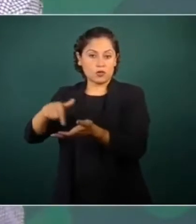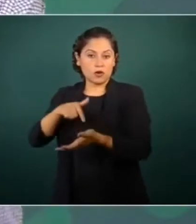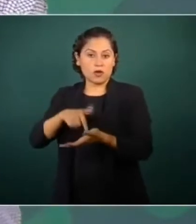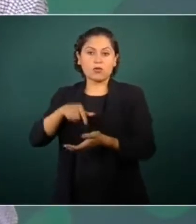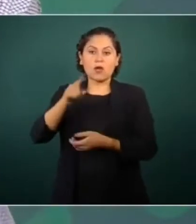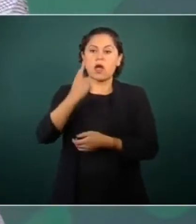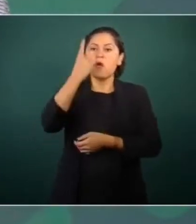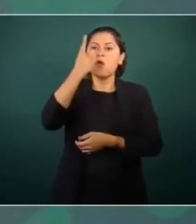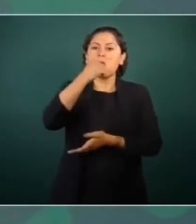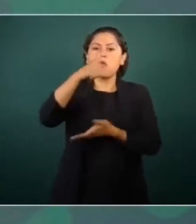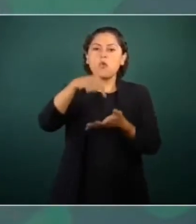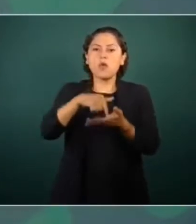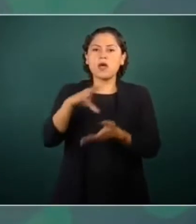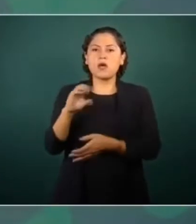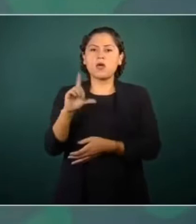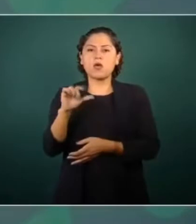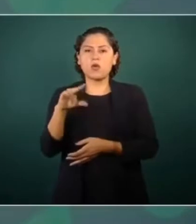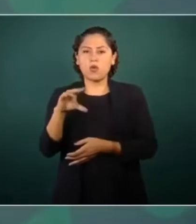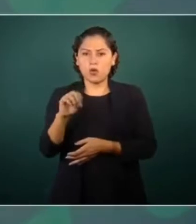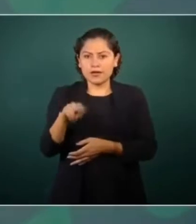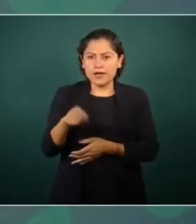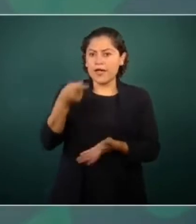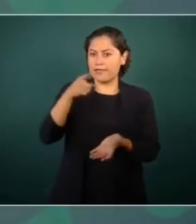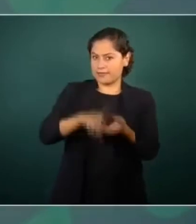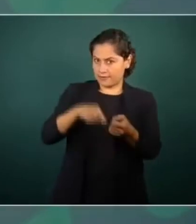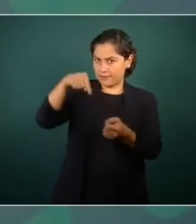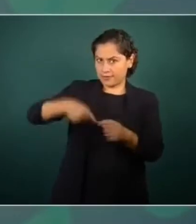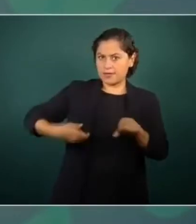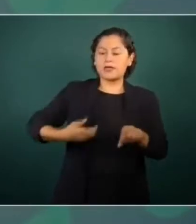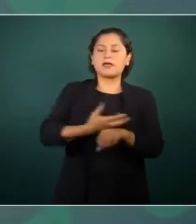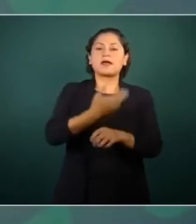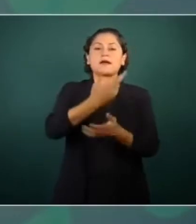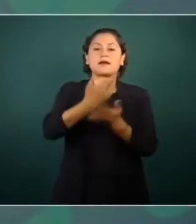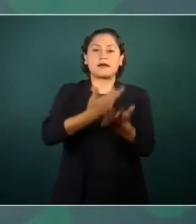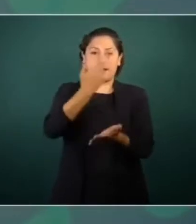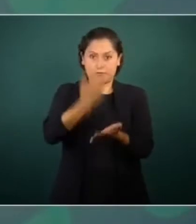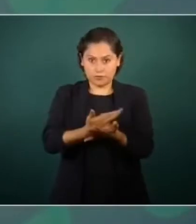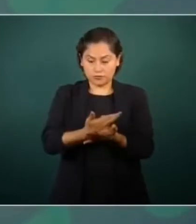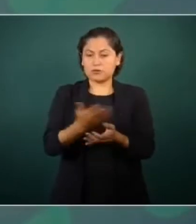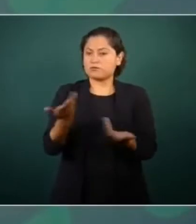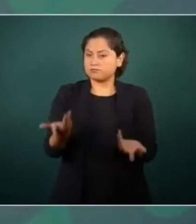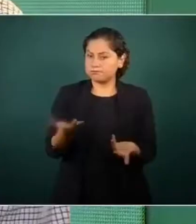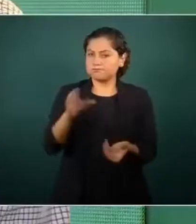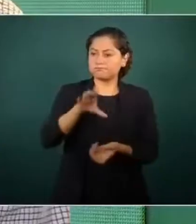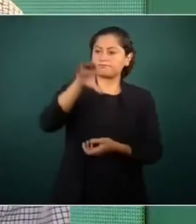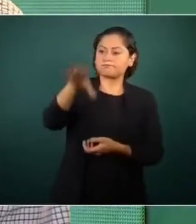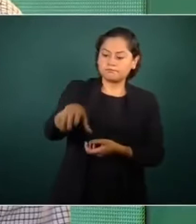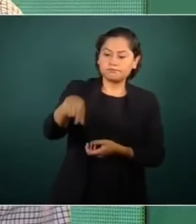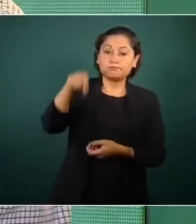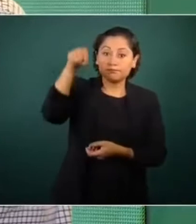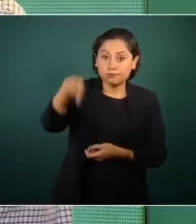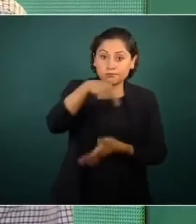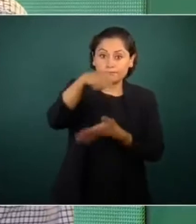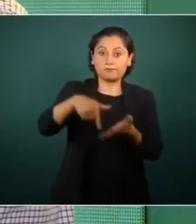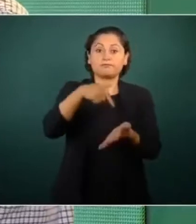de Reynosa, porque vamos a inaugurar obras